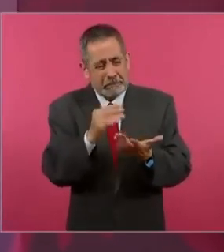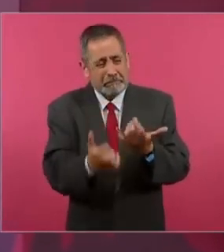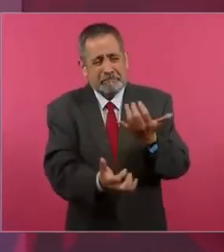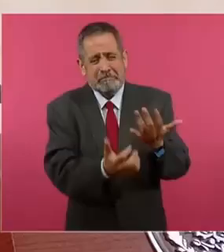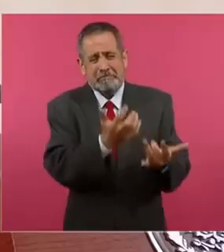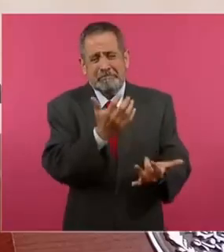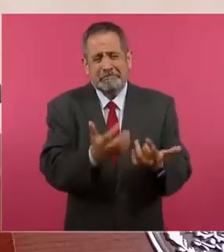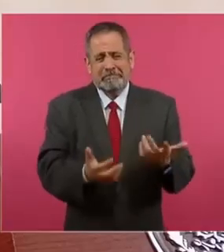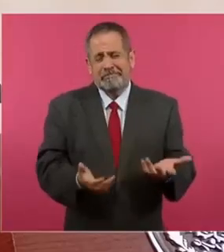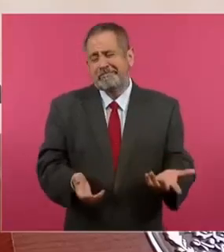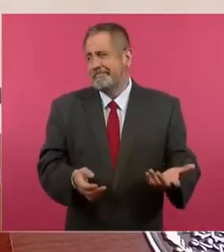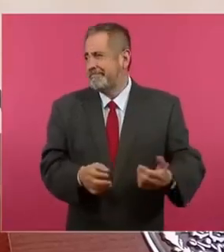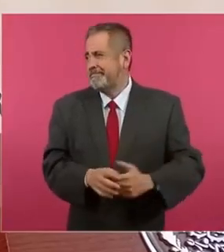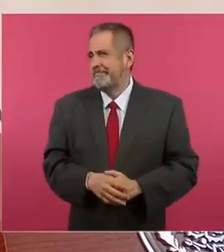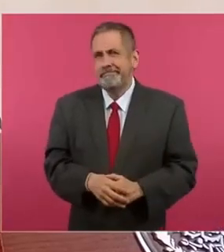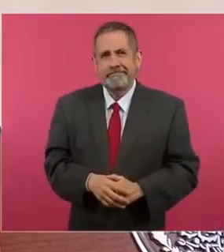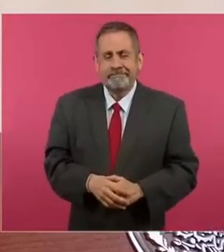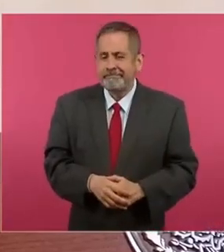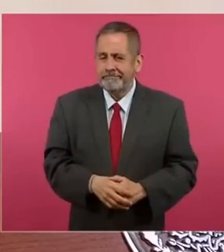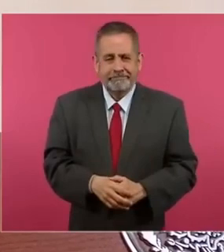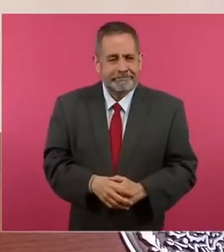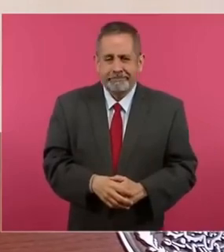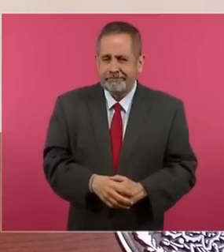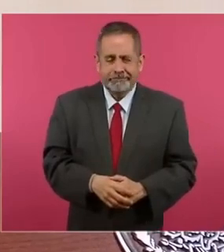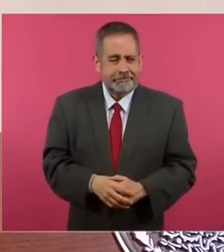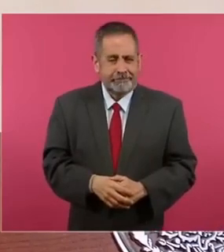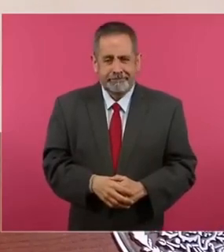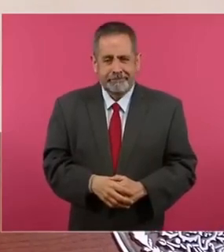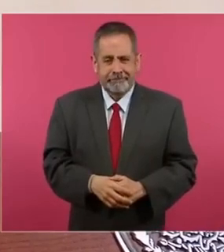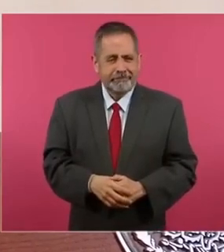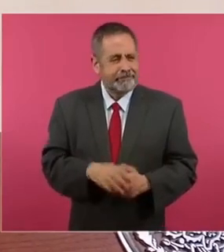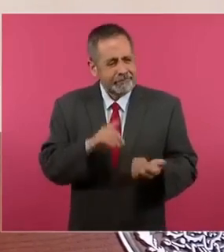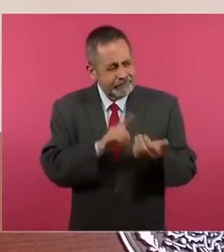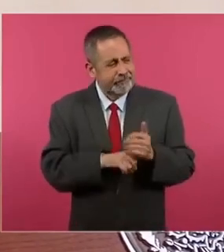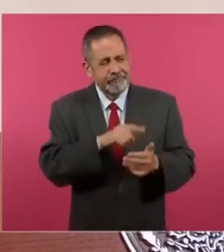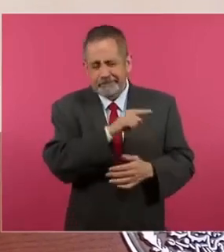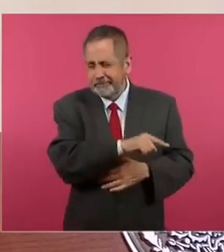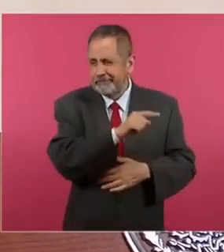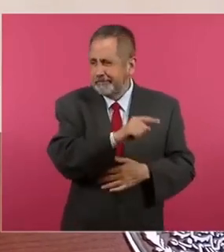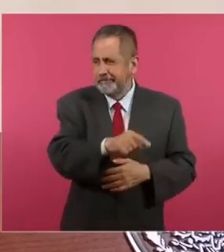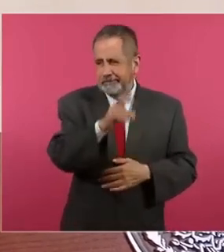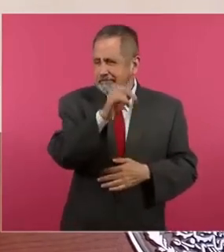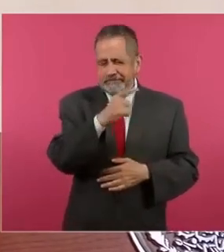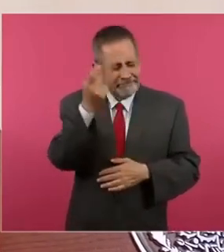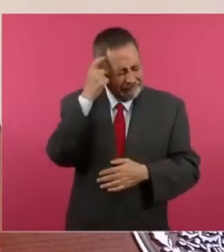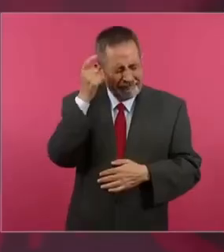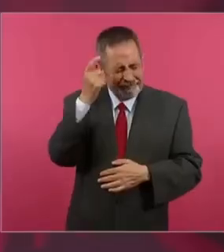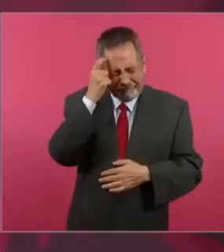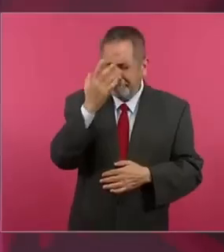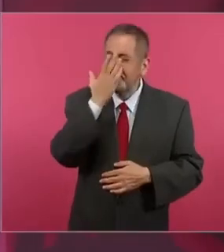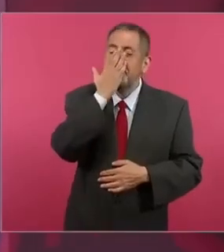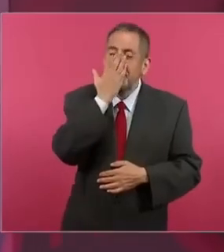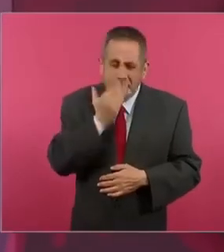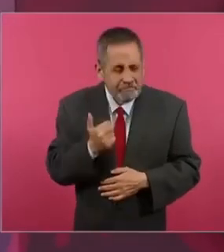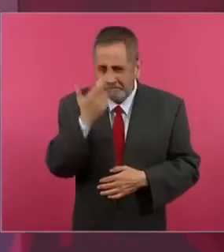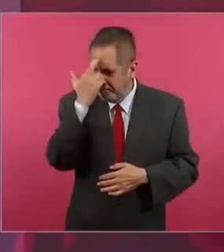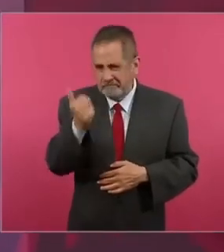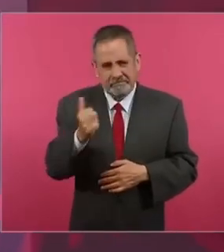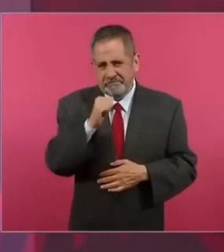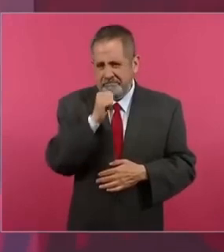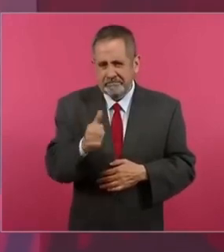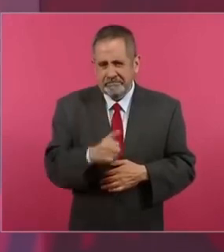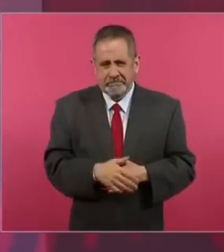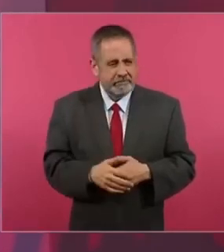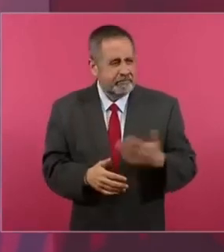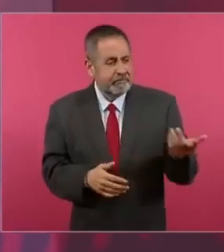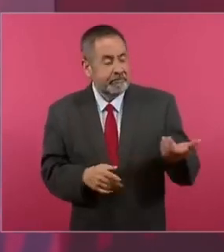cómo no se van a dar estos actos irracionales si el